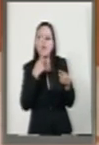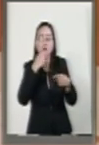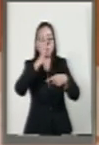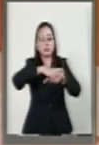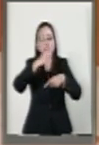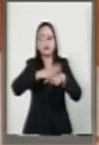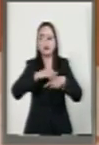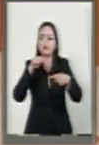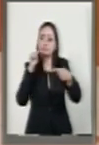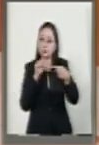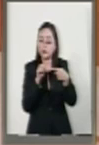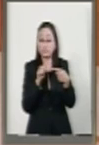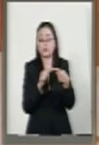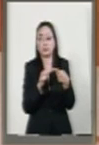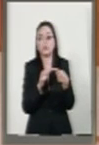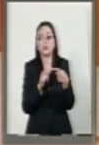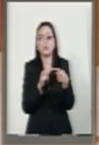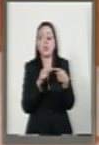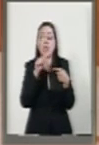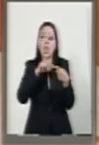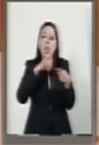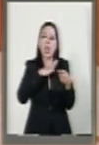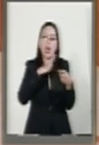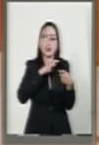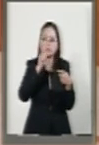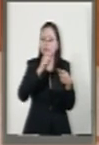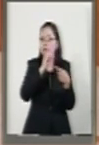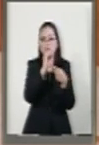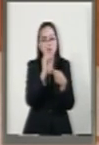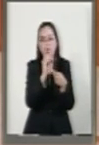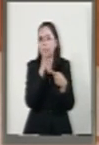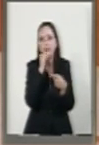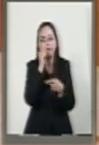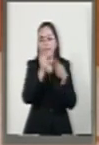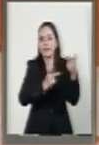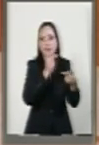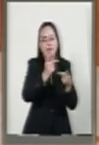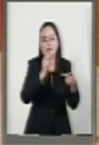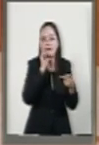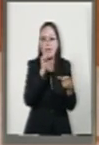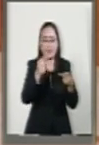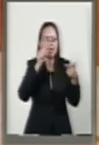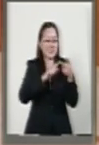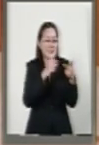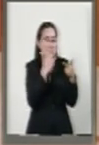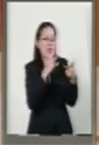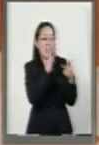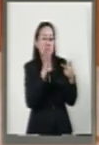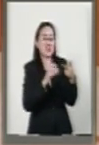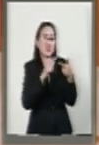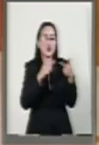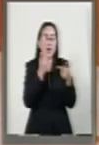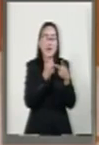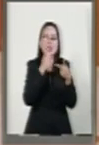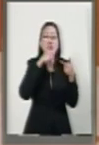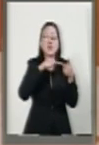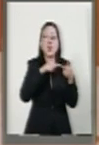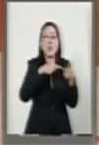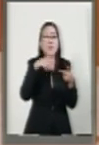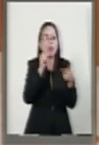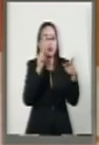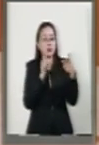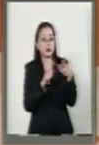compañeros, pues este derecho será cero. Cuando esté en el semáforo amarillo estará en un 5%, pero lo que queríamos es